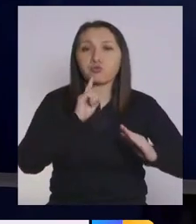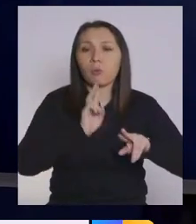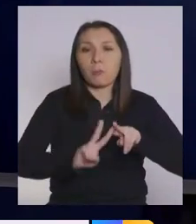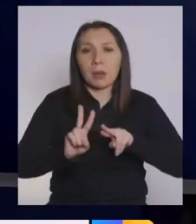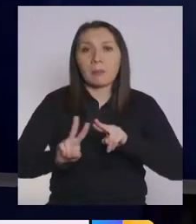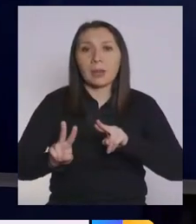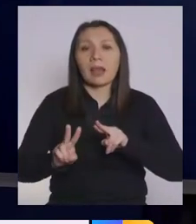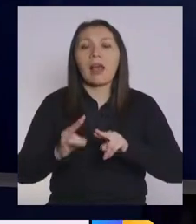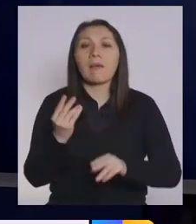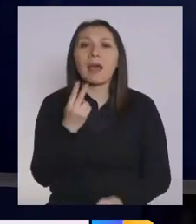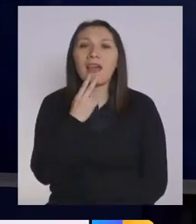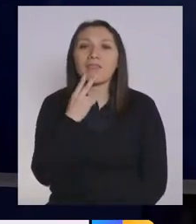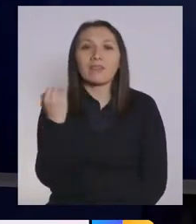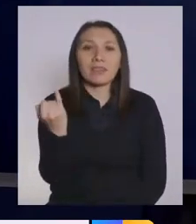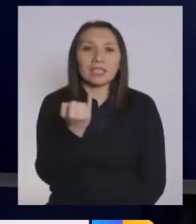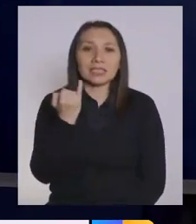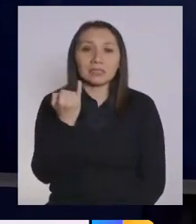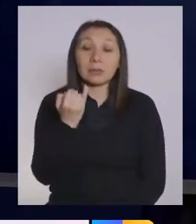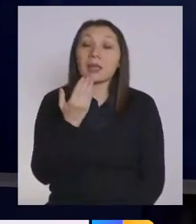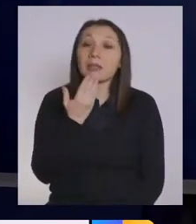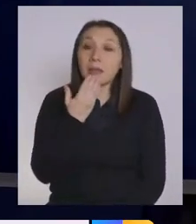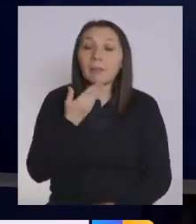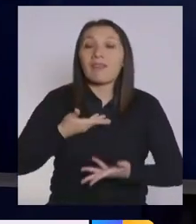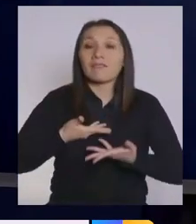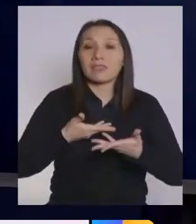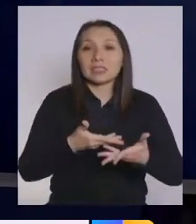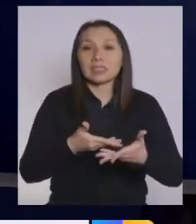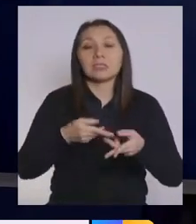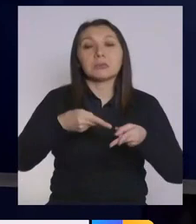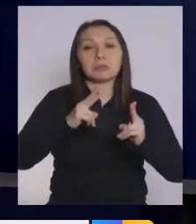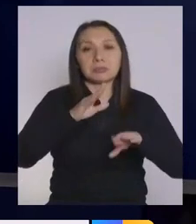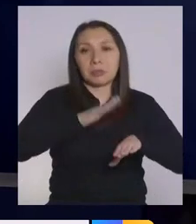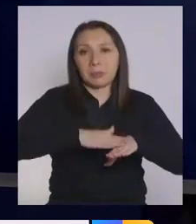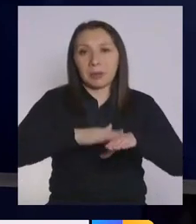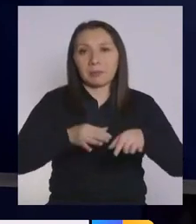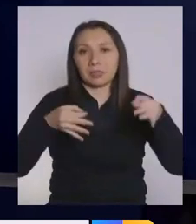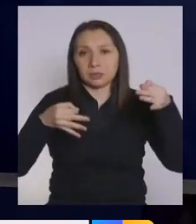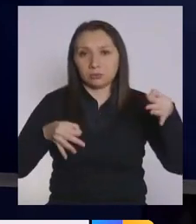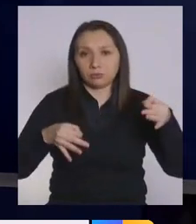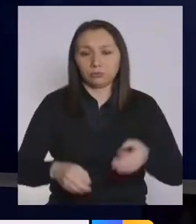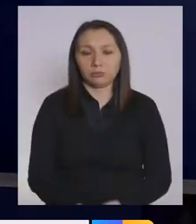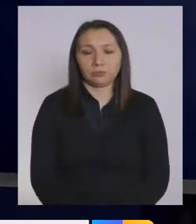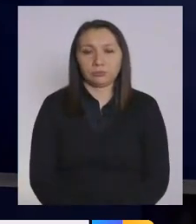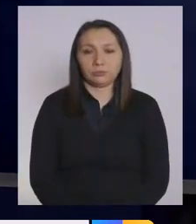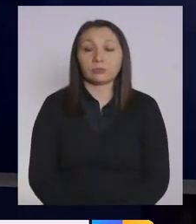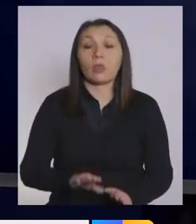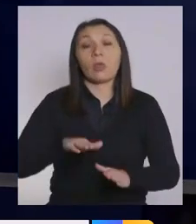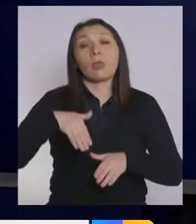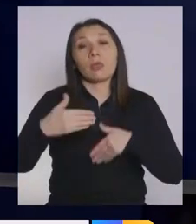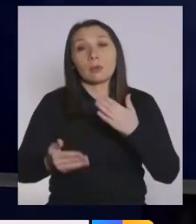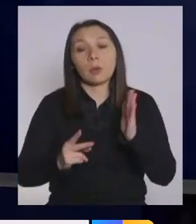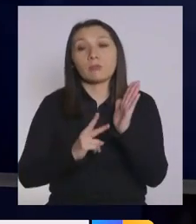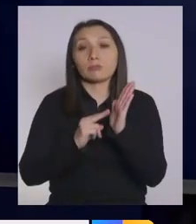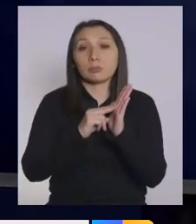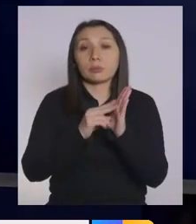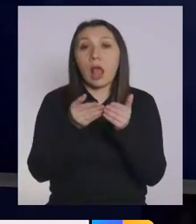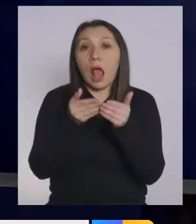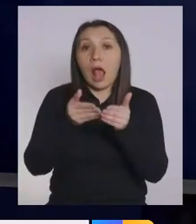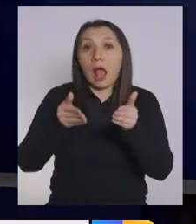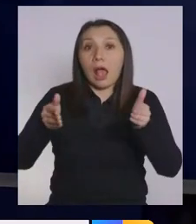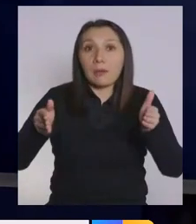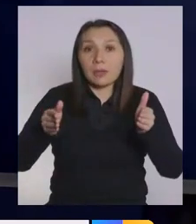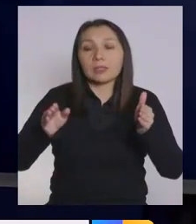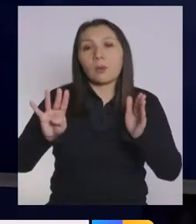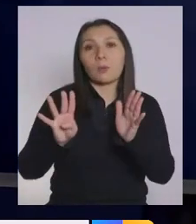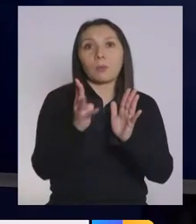preparación para la vida independiente y también visitas con la autorización correspondiente. Y posteriormente, en la etapa de apertura,